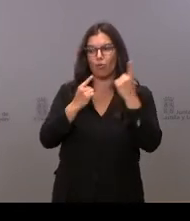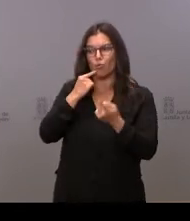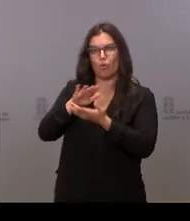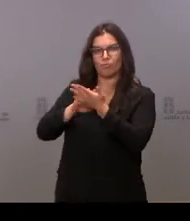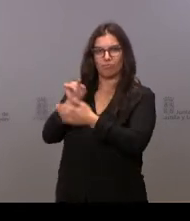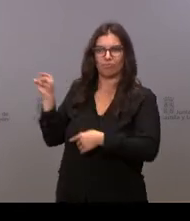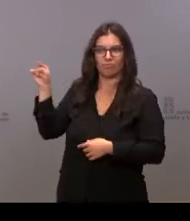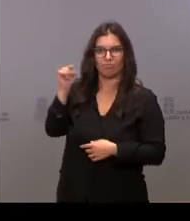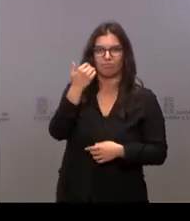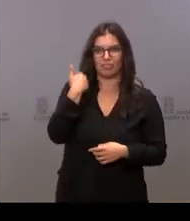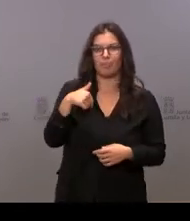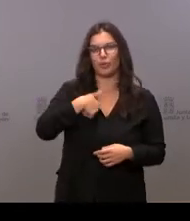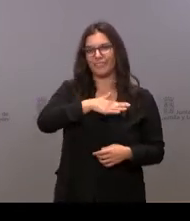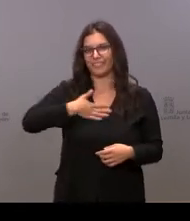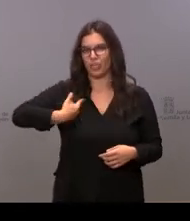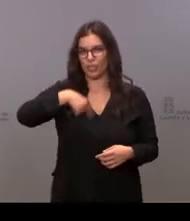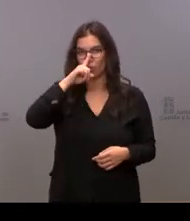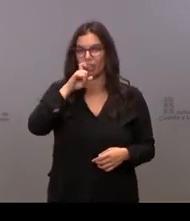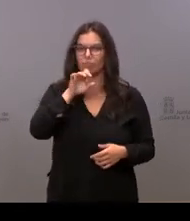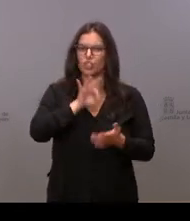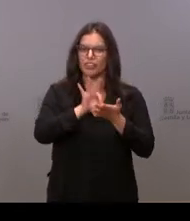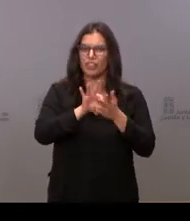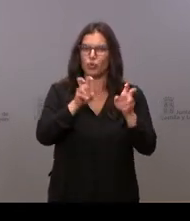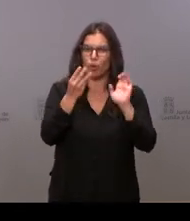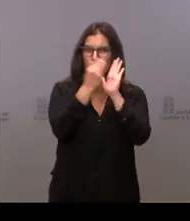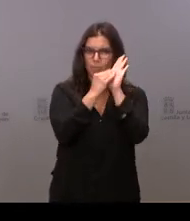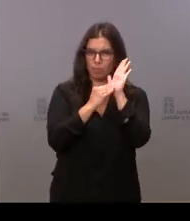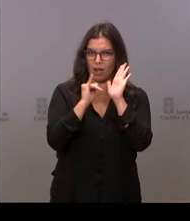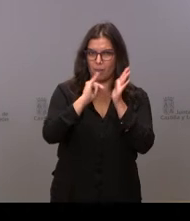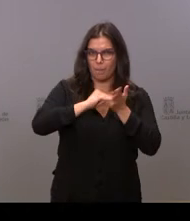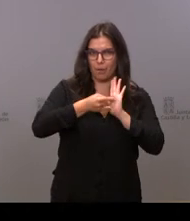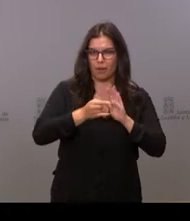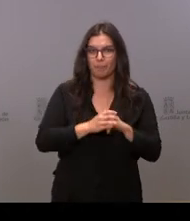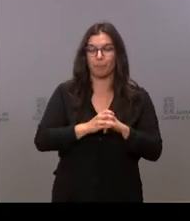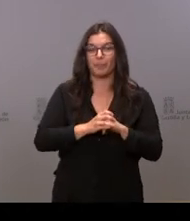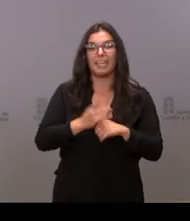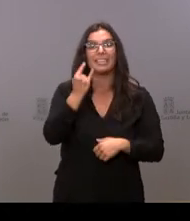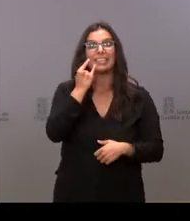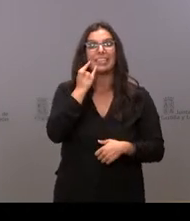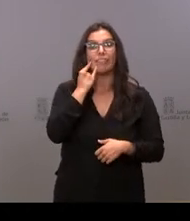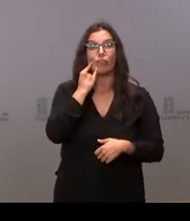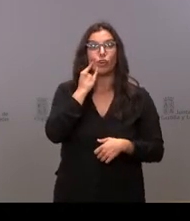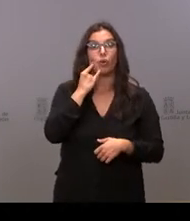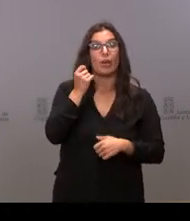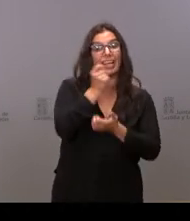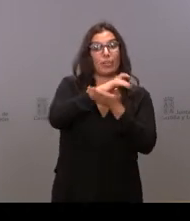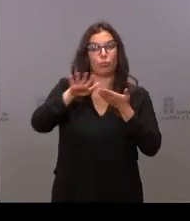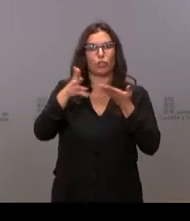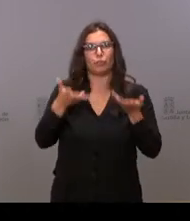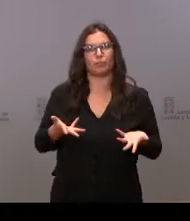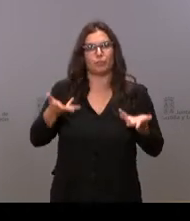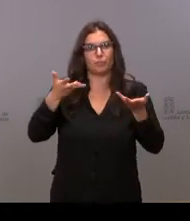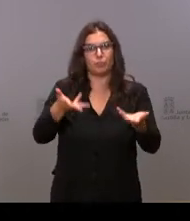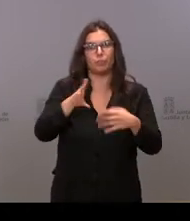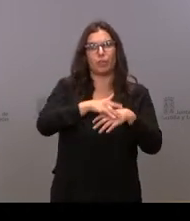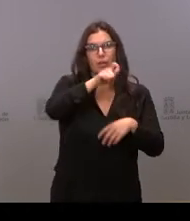y que quiero recordar. Pero servicios nuevos. Un teléfono gratuito a disposición de las